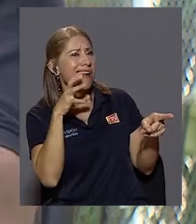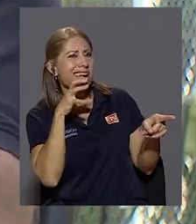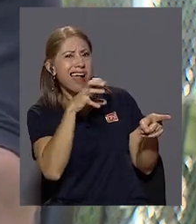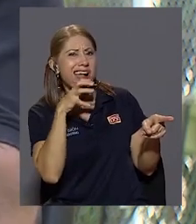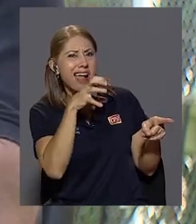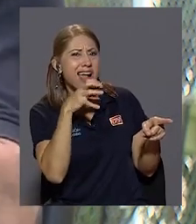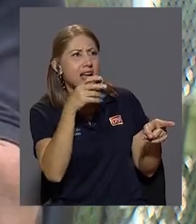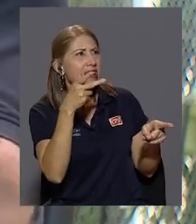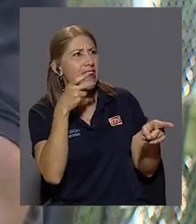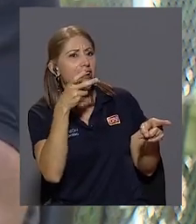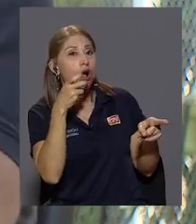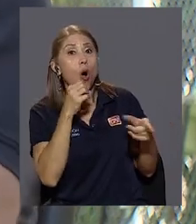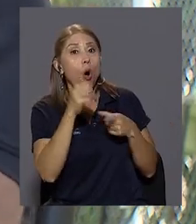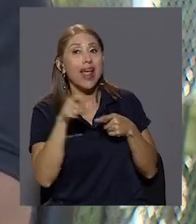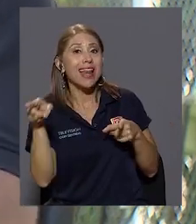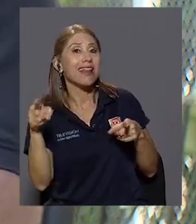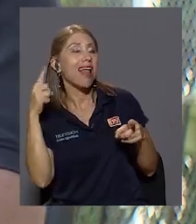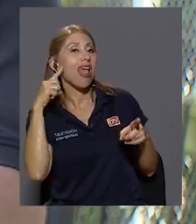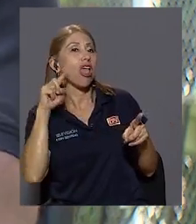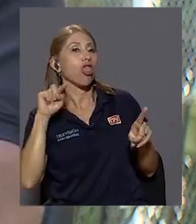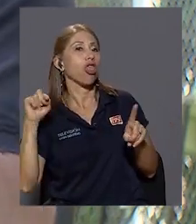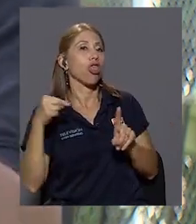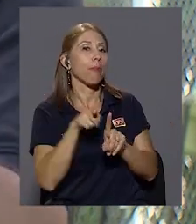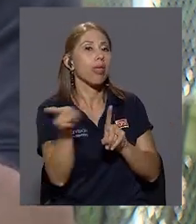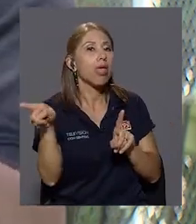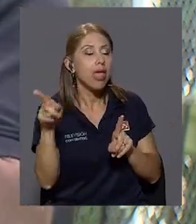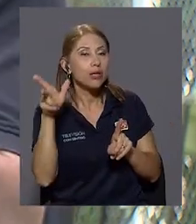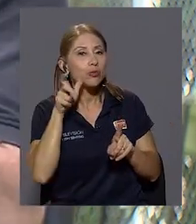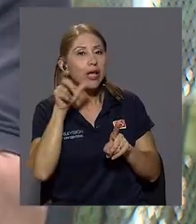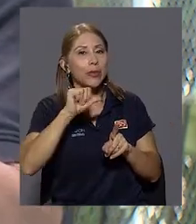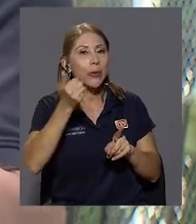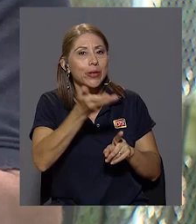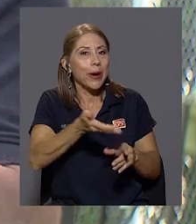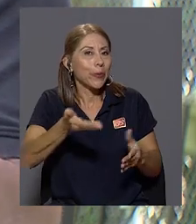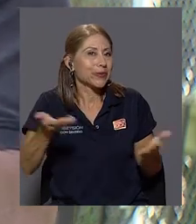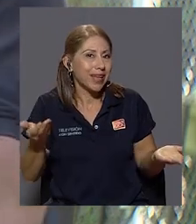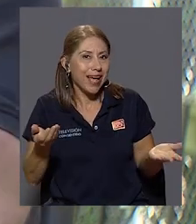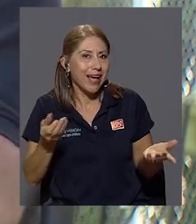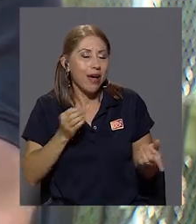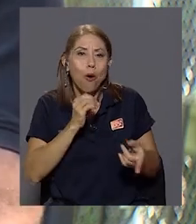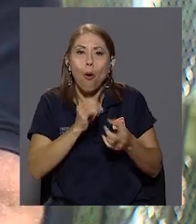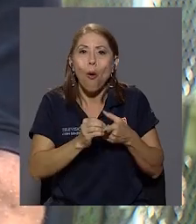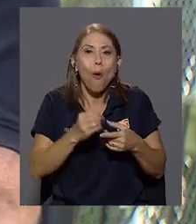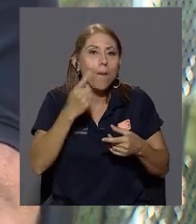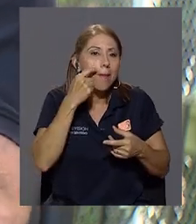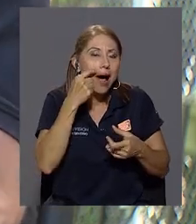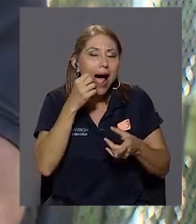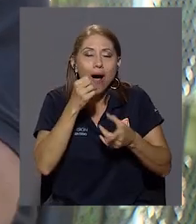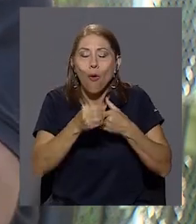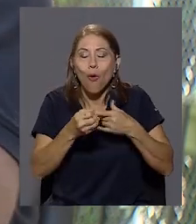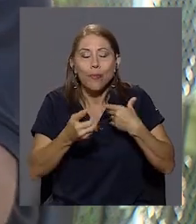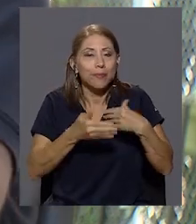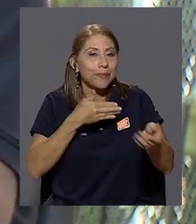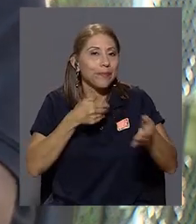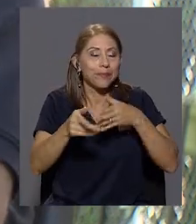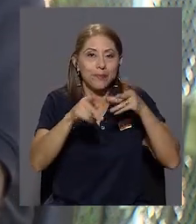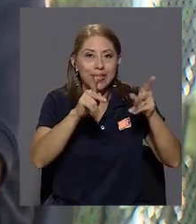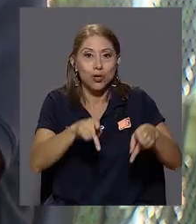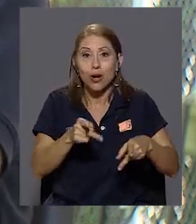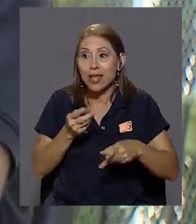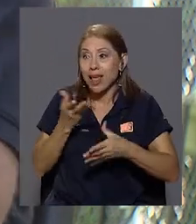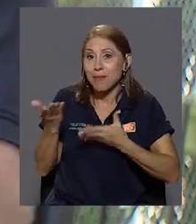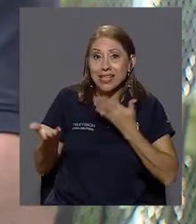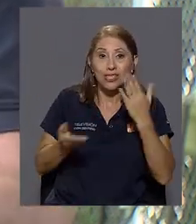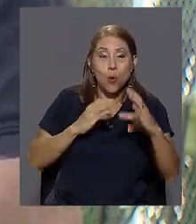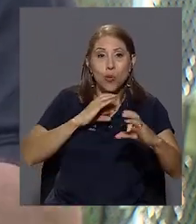solo los gritos, o está escuchando otra cosa, ¿verdad? O en el caso de papá, o qué sé yo, la persona que está a cargo en